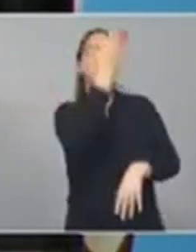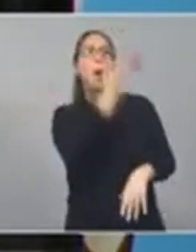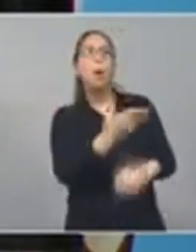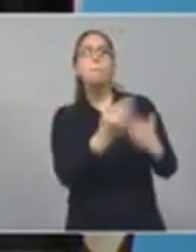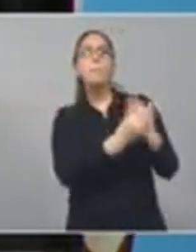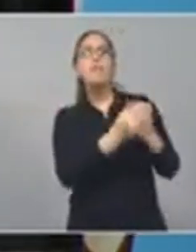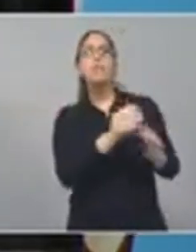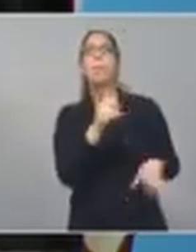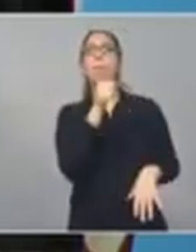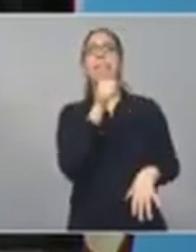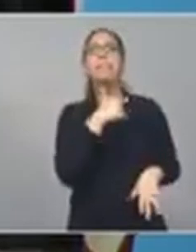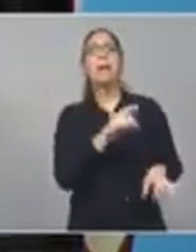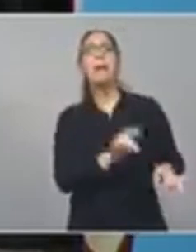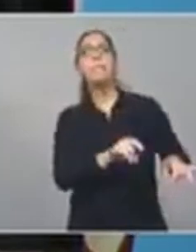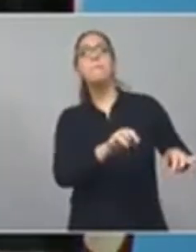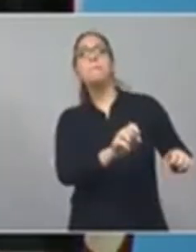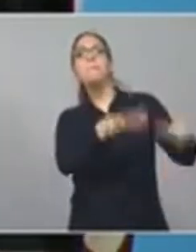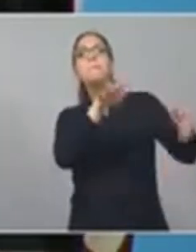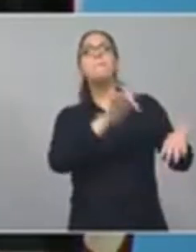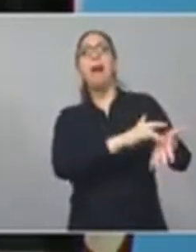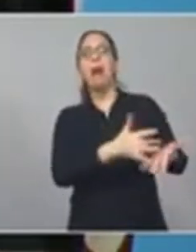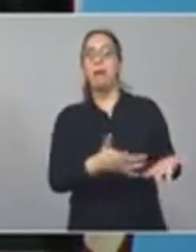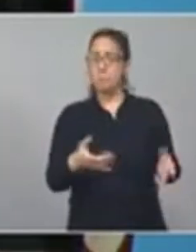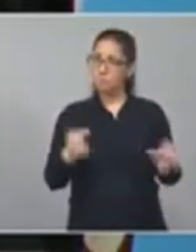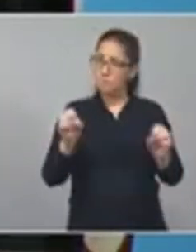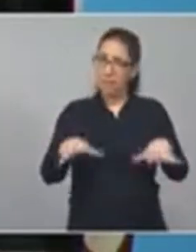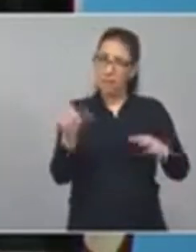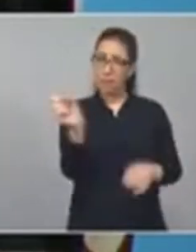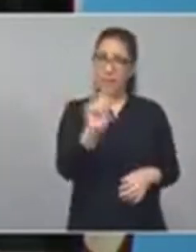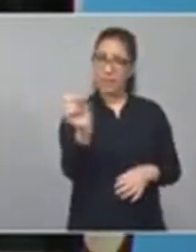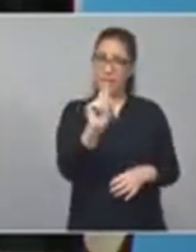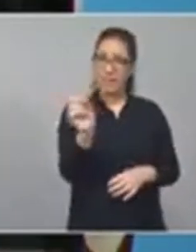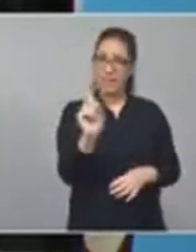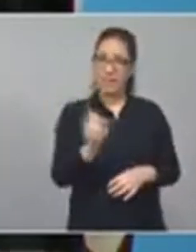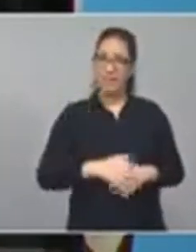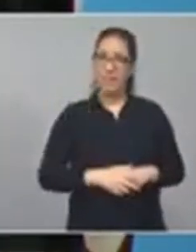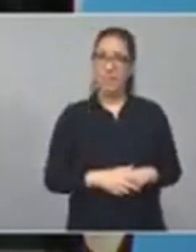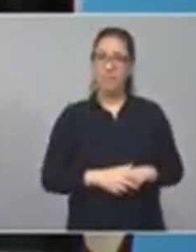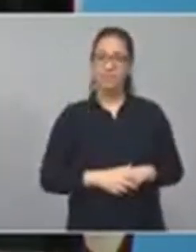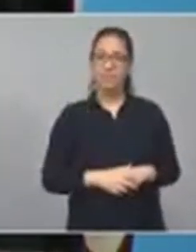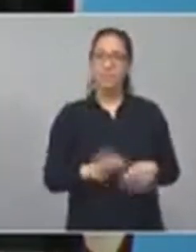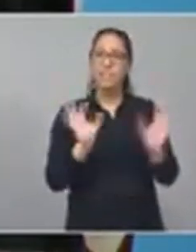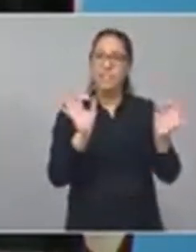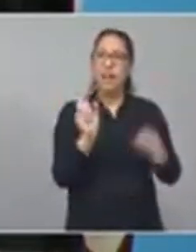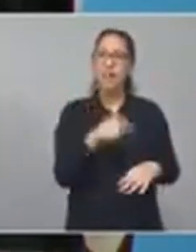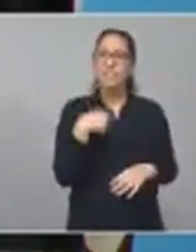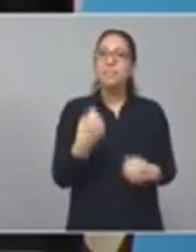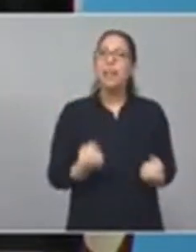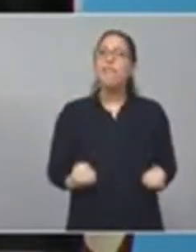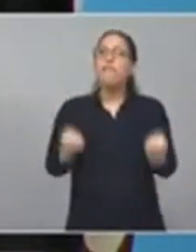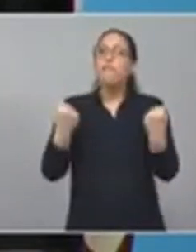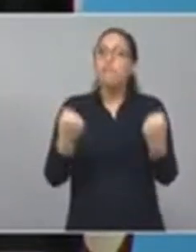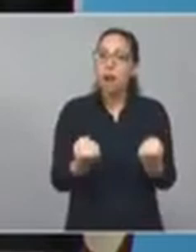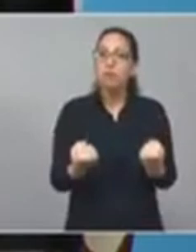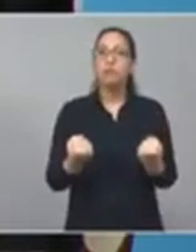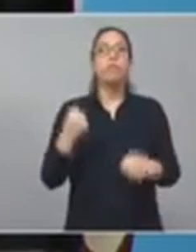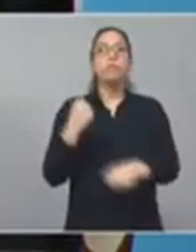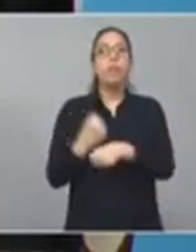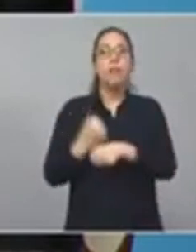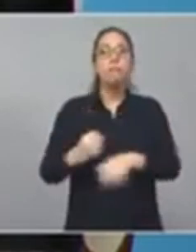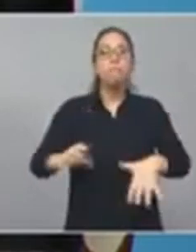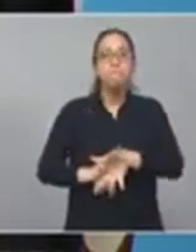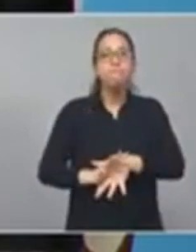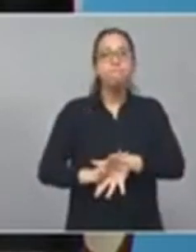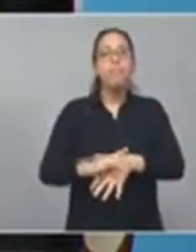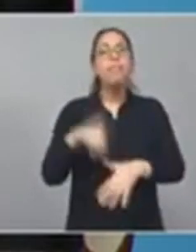Bueno, ya saben que estas cosas no son magia, sino que en este caso es esfuerzo, es eficacia, pero es